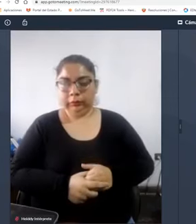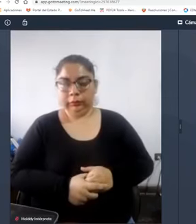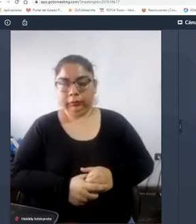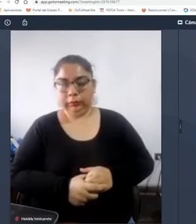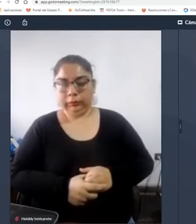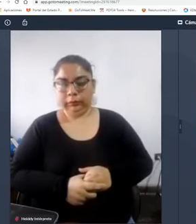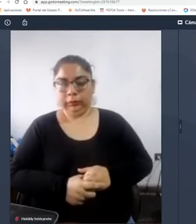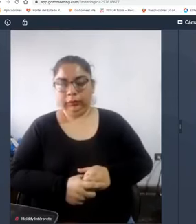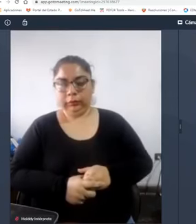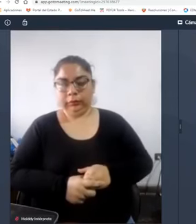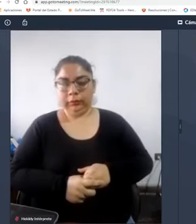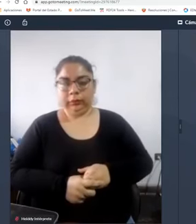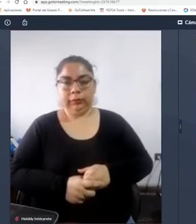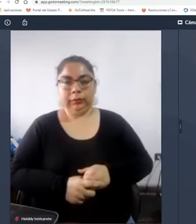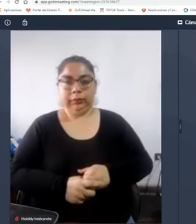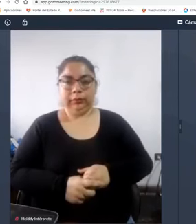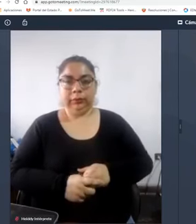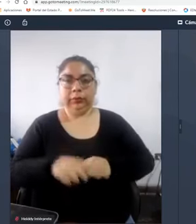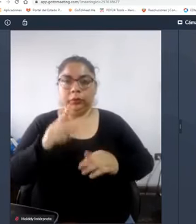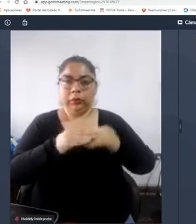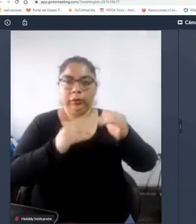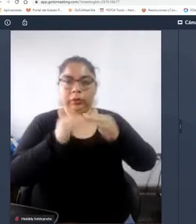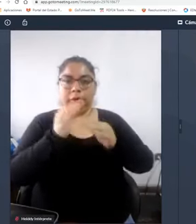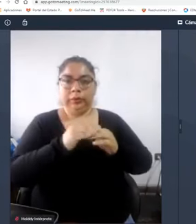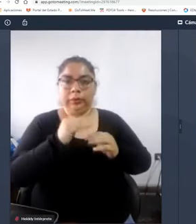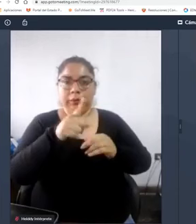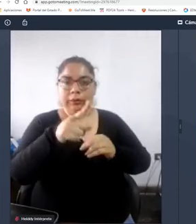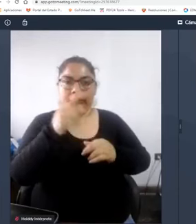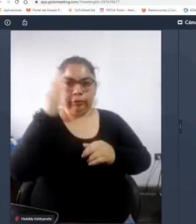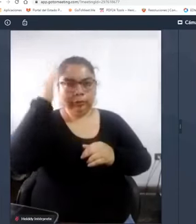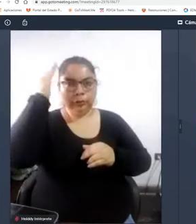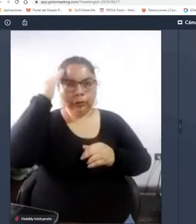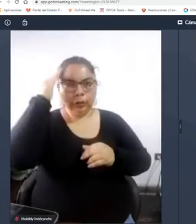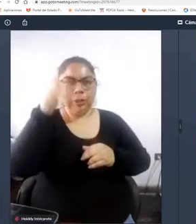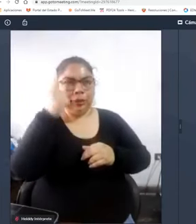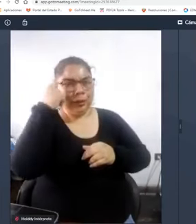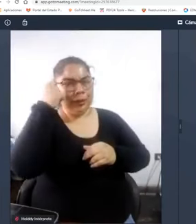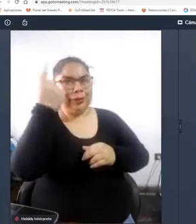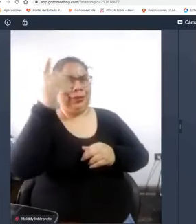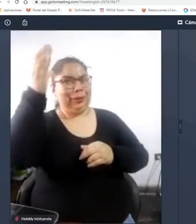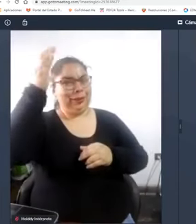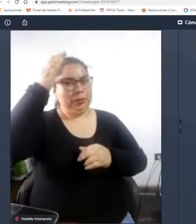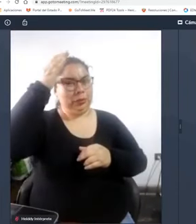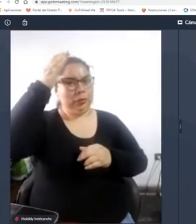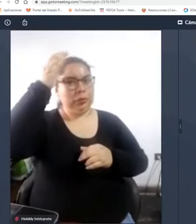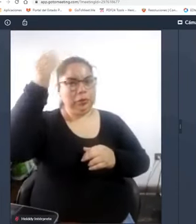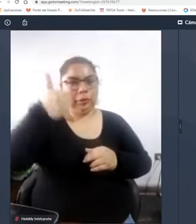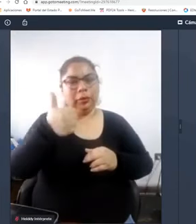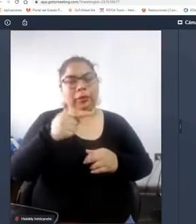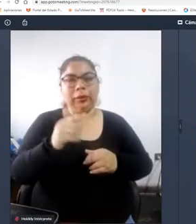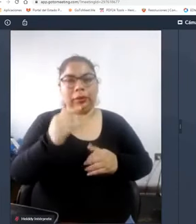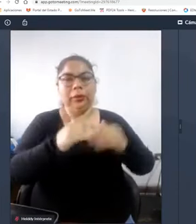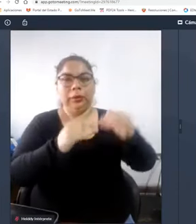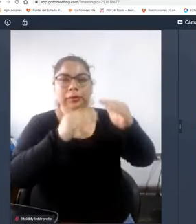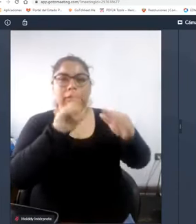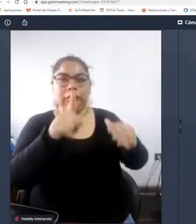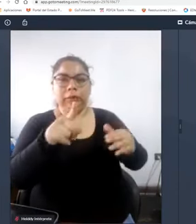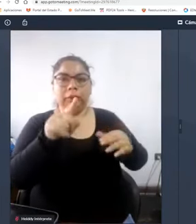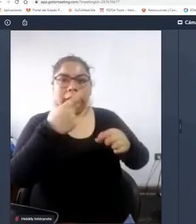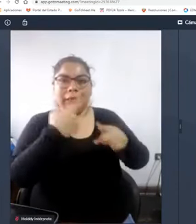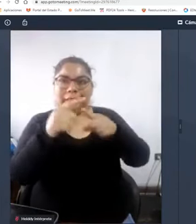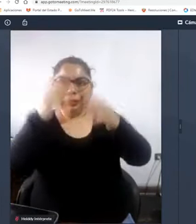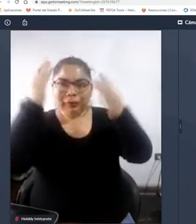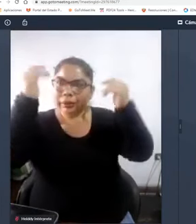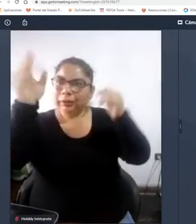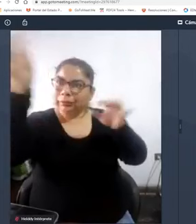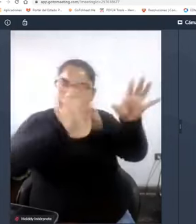construir la ciudad justamente con personas que entiendan del tema que sean expertos expertos en esto y que traigan experiencias exitosas